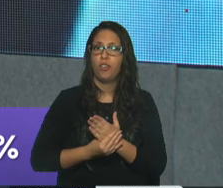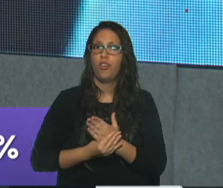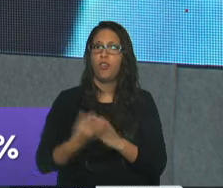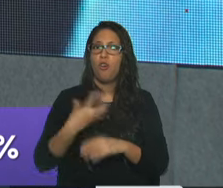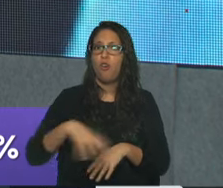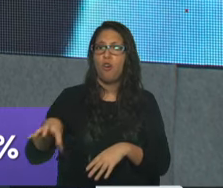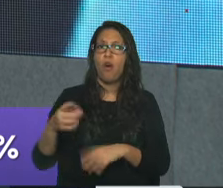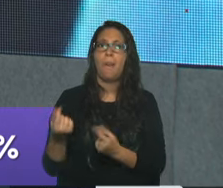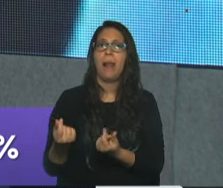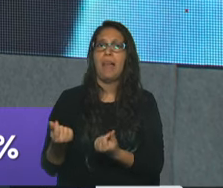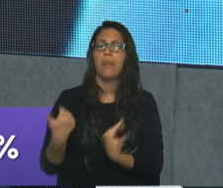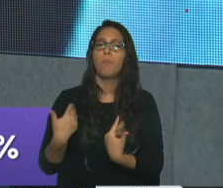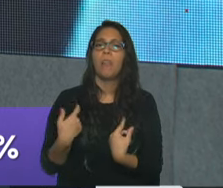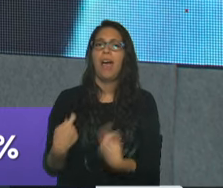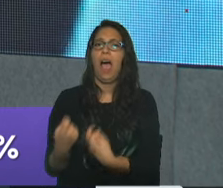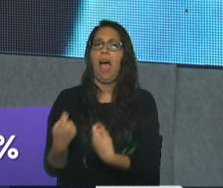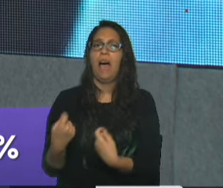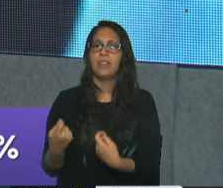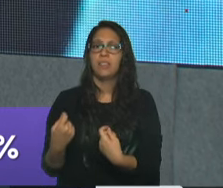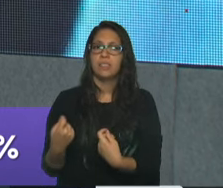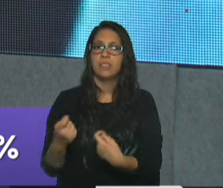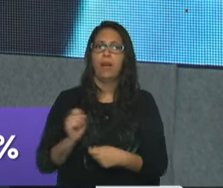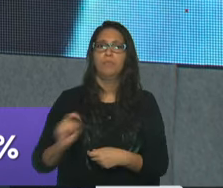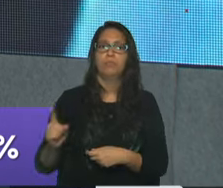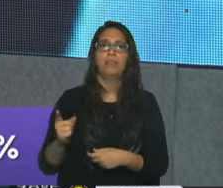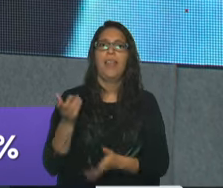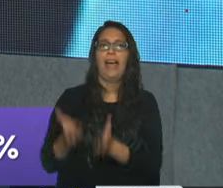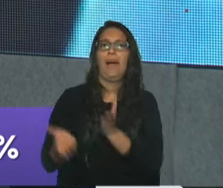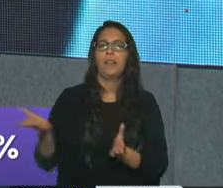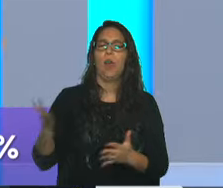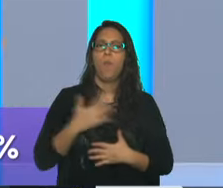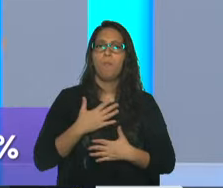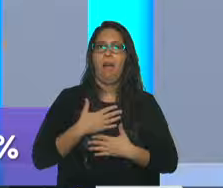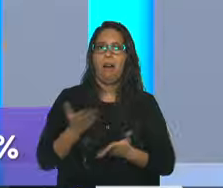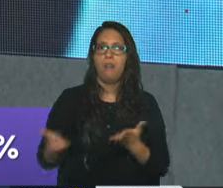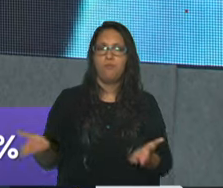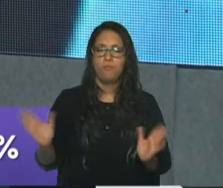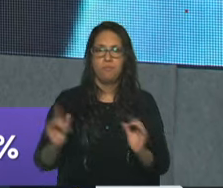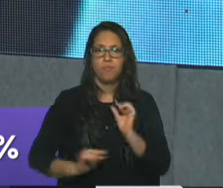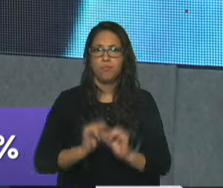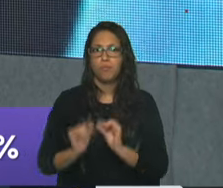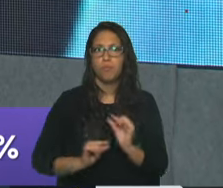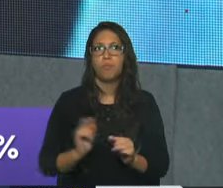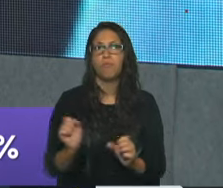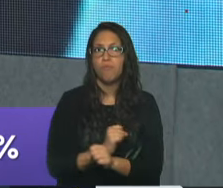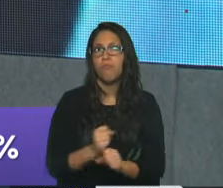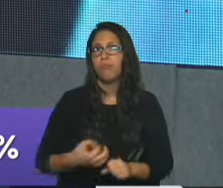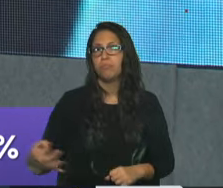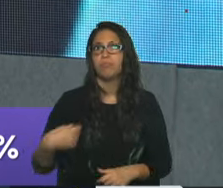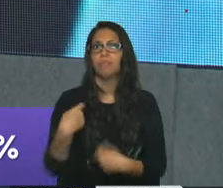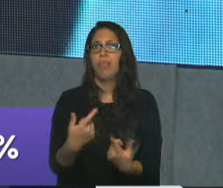la billetera habilitada... Plata, el único con plata. Era el Ministerio de Capital Humano. El Capital Humano, exactamente. Se va confirmando esto, al menos con estas medidas. Exactamente. Gracias,